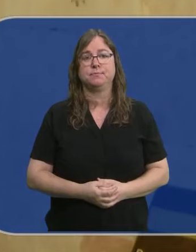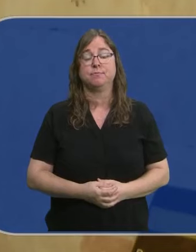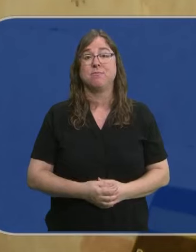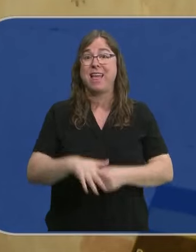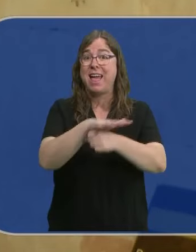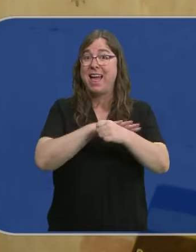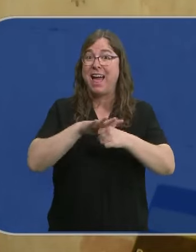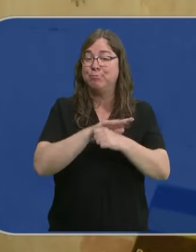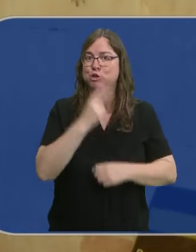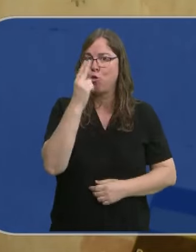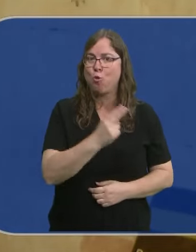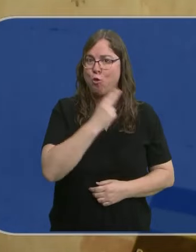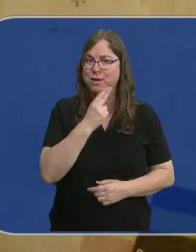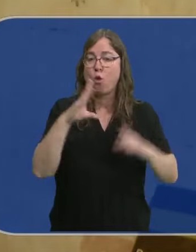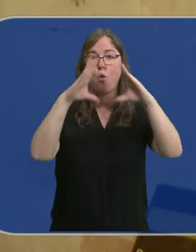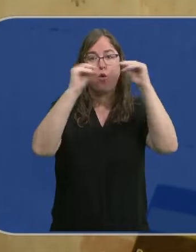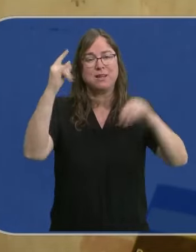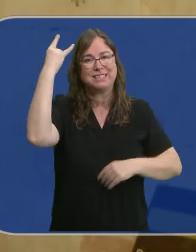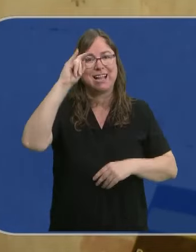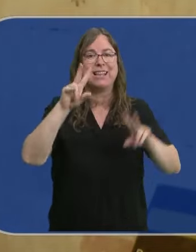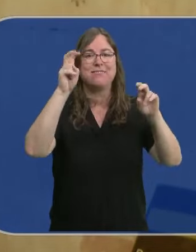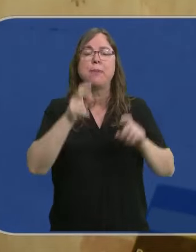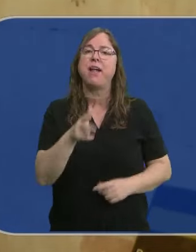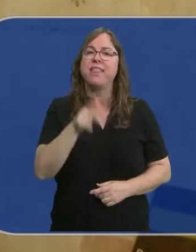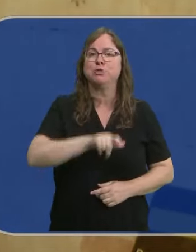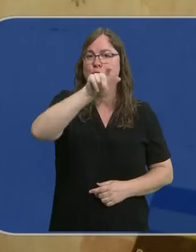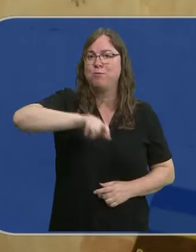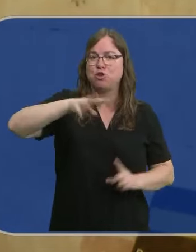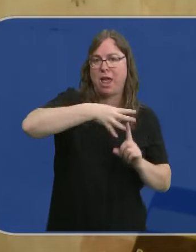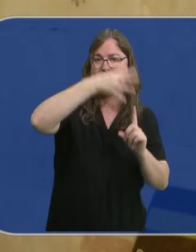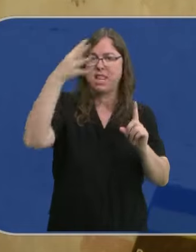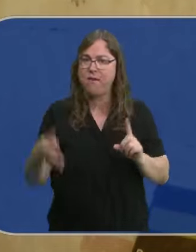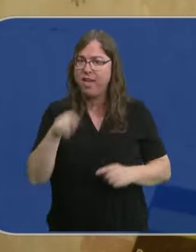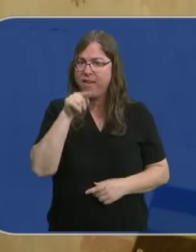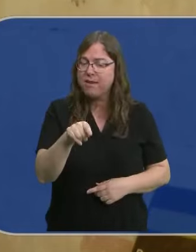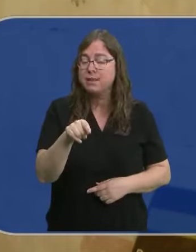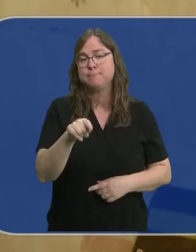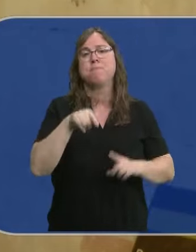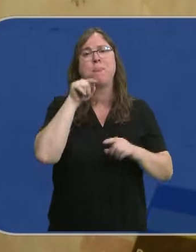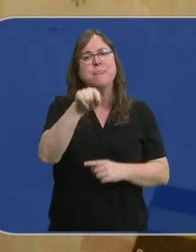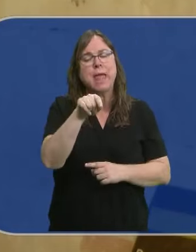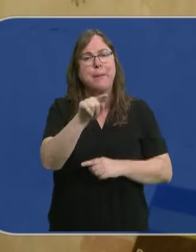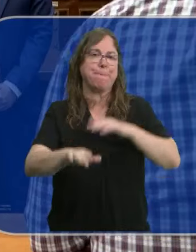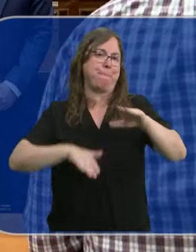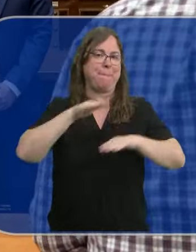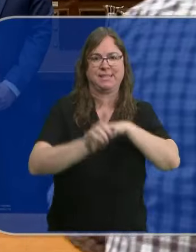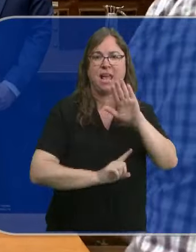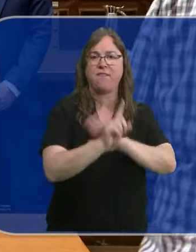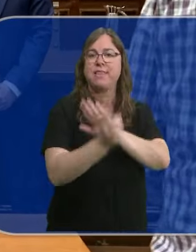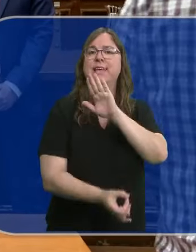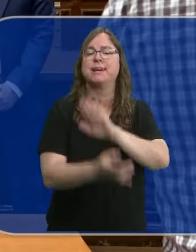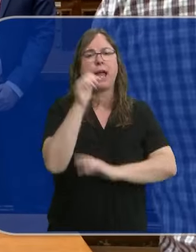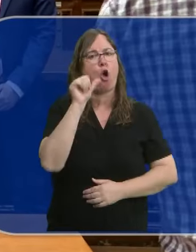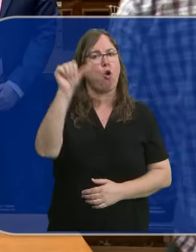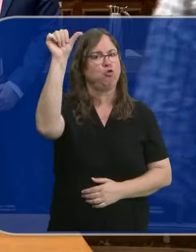En el ámbito del compromiso de la Universidad de Salamanca con los derechos de las personas LGTBIQ+, se da un paso más y se crea este